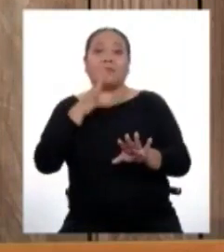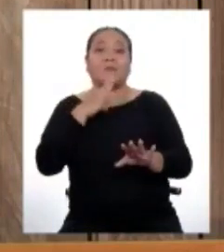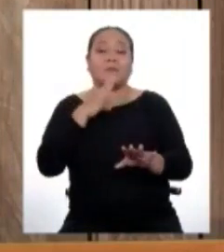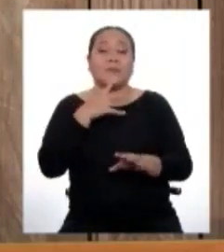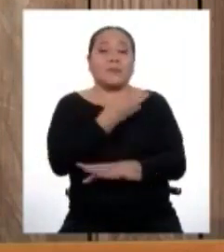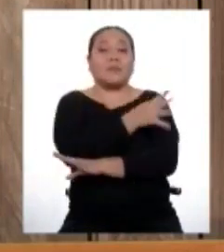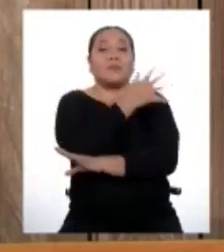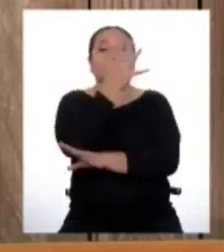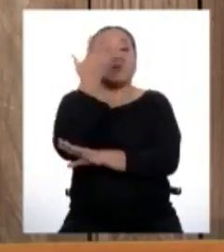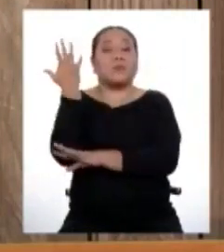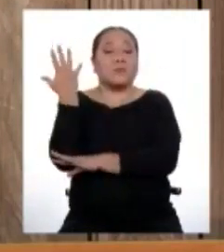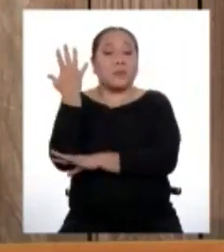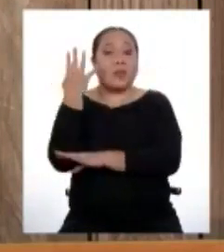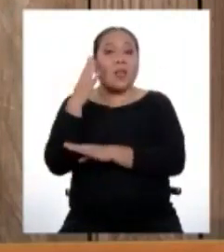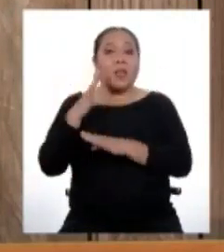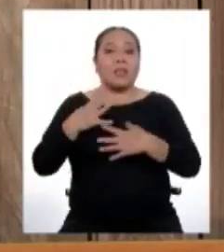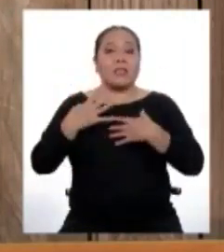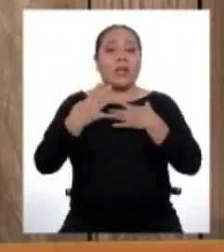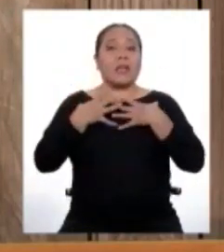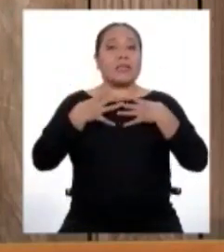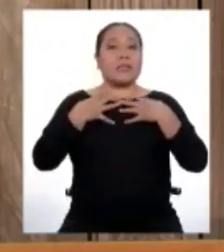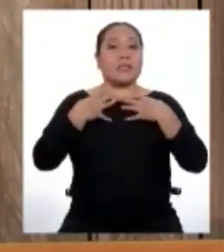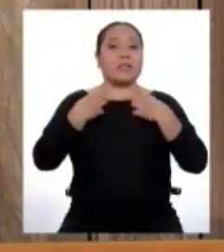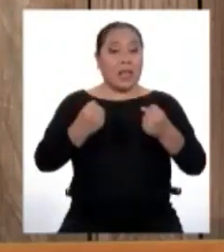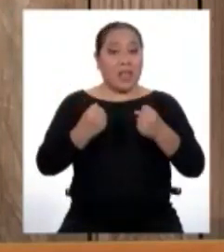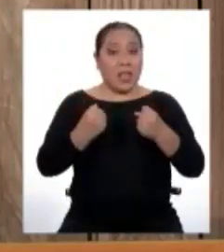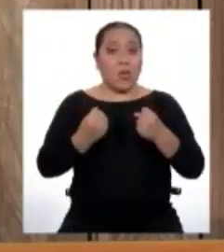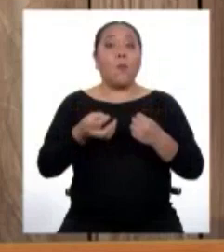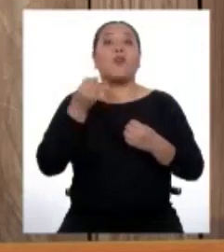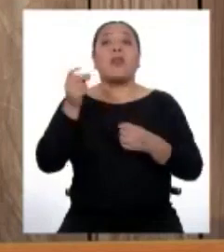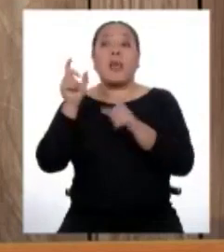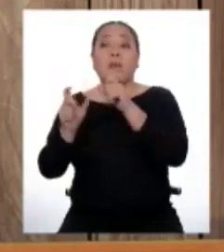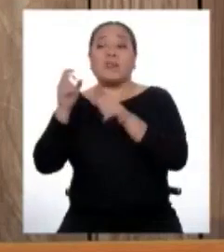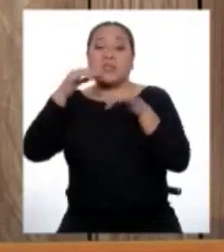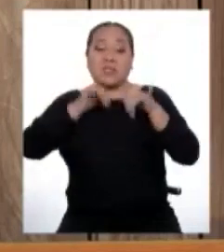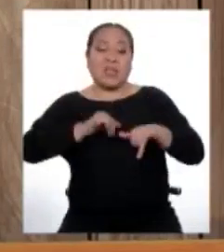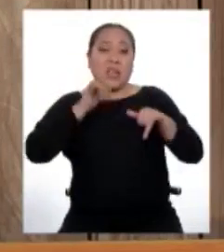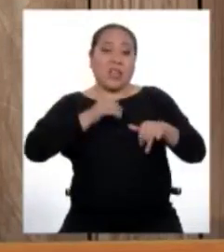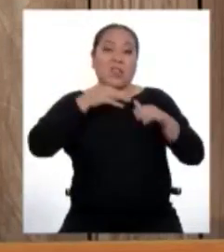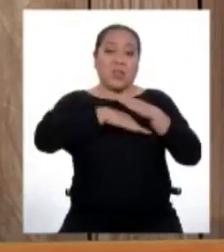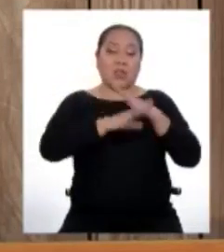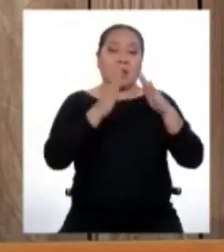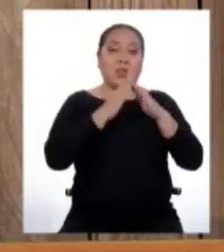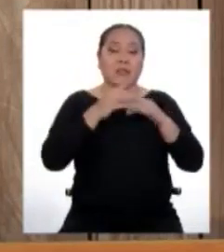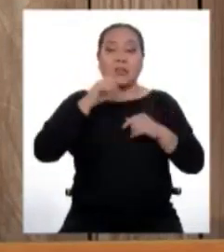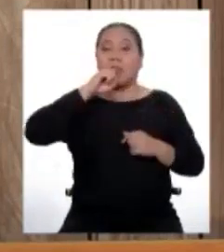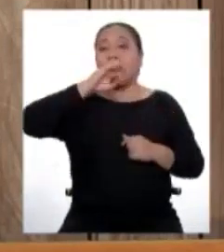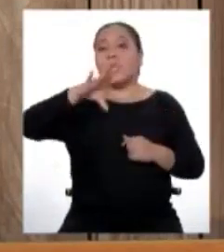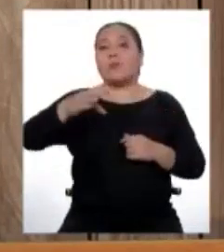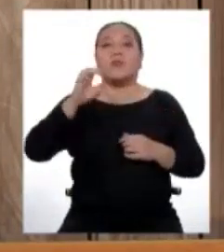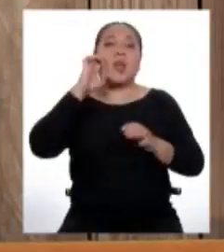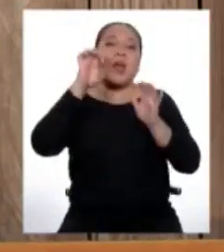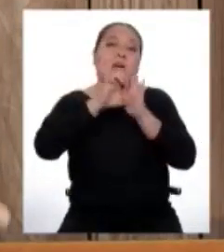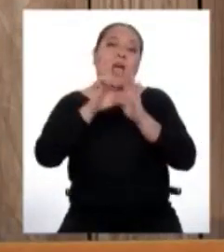naturaleza se está recuperando gracias al aislamiento social. Y mencionamos ejemplos como los delfines en la